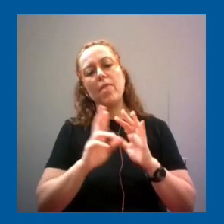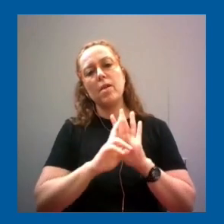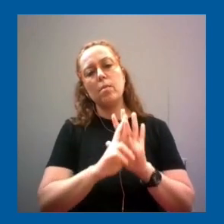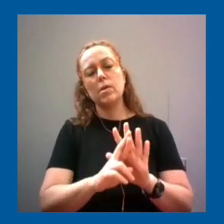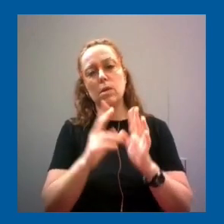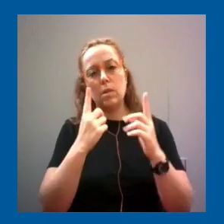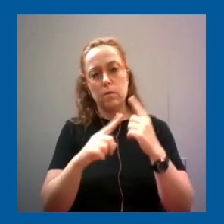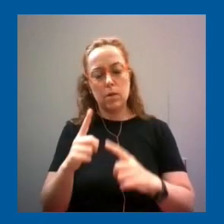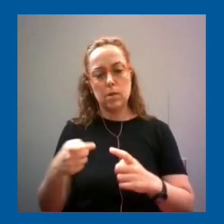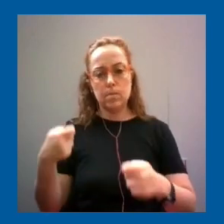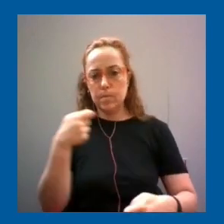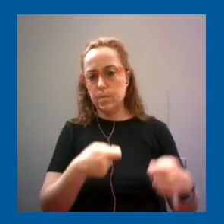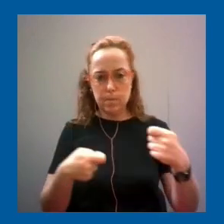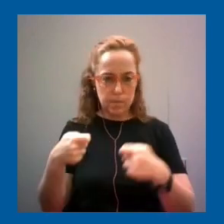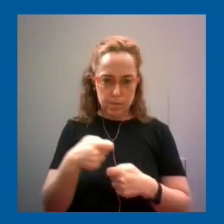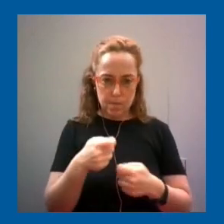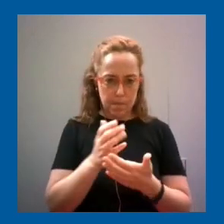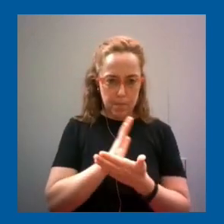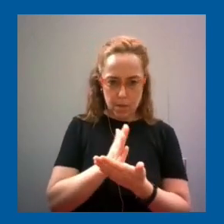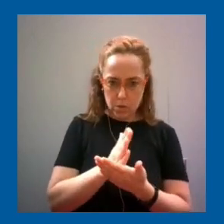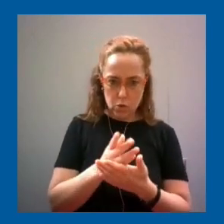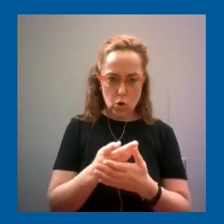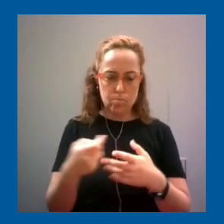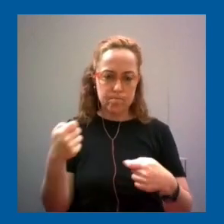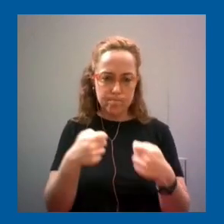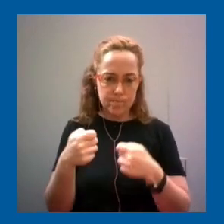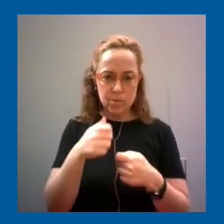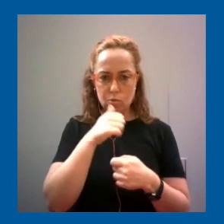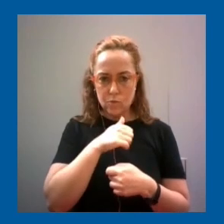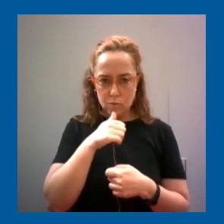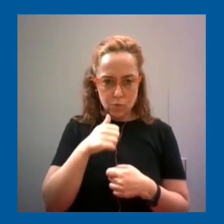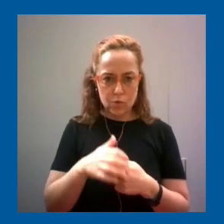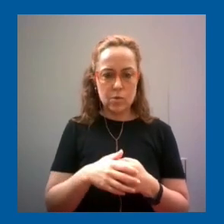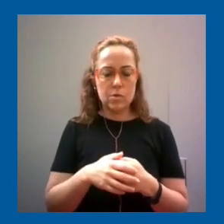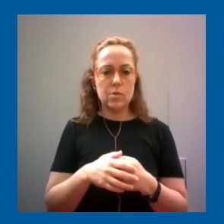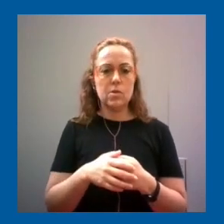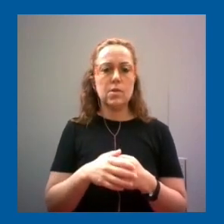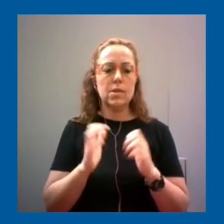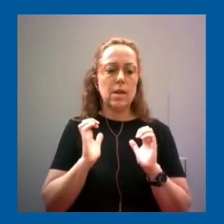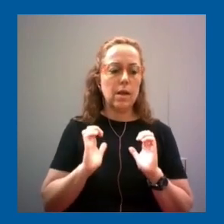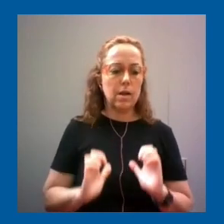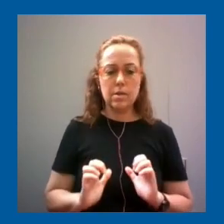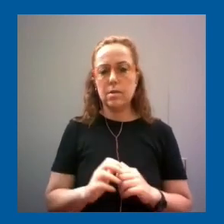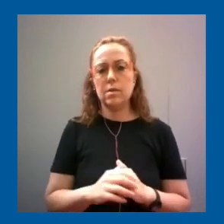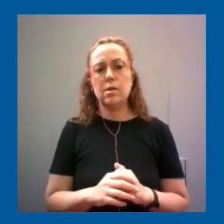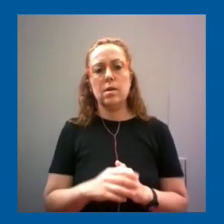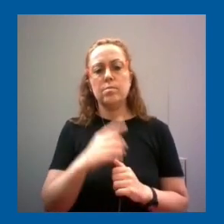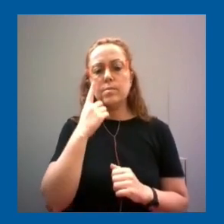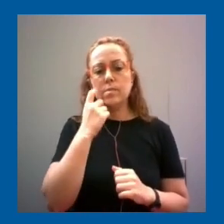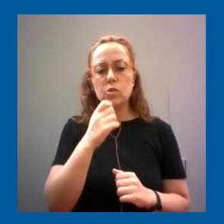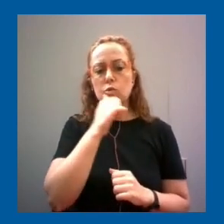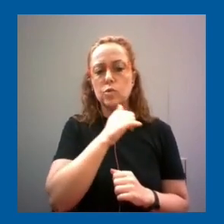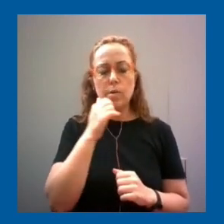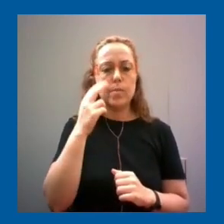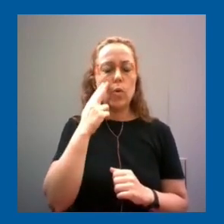implementar con mediación la construcción de soluciones de forma interdisciplinar con sentido ético identificar y resolver problemas sencillos del mundo